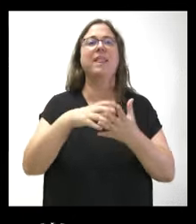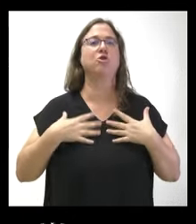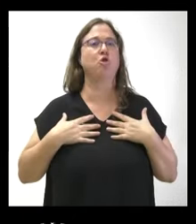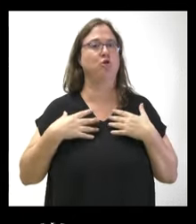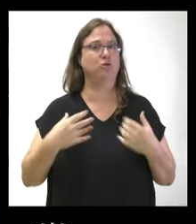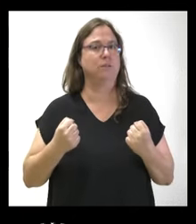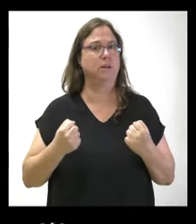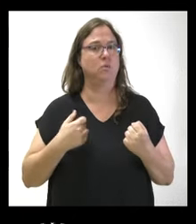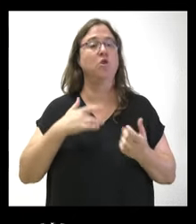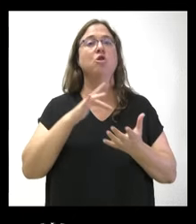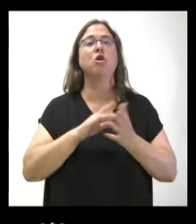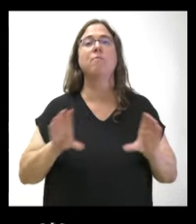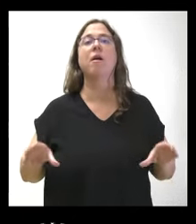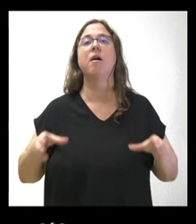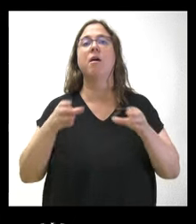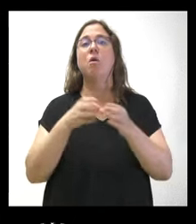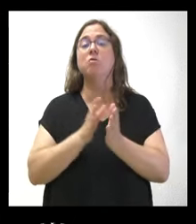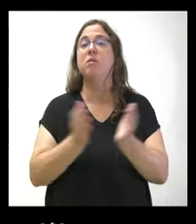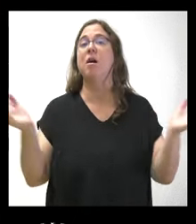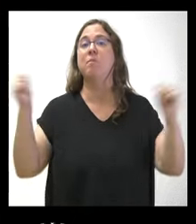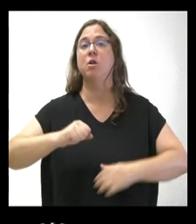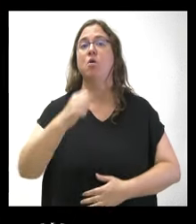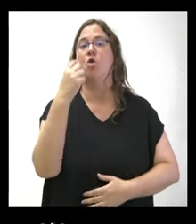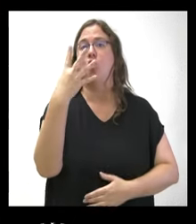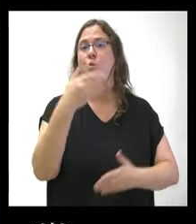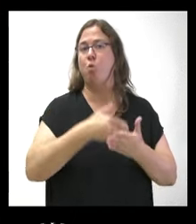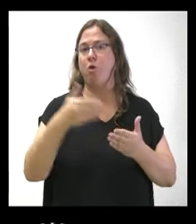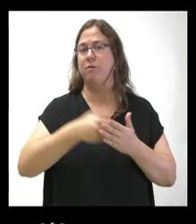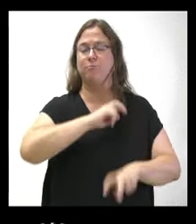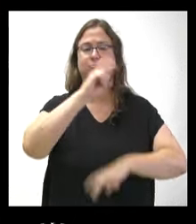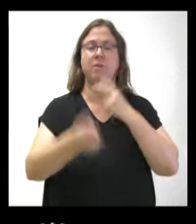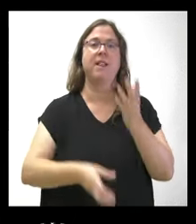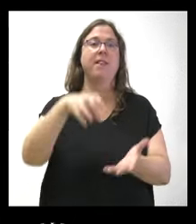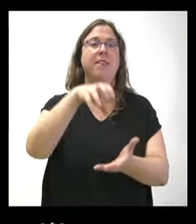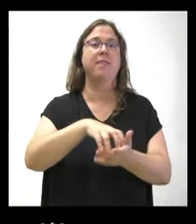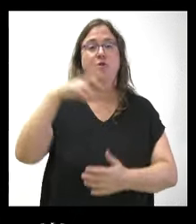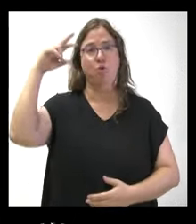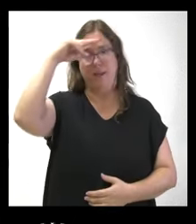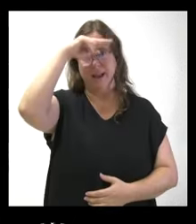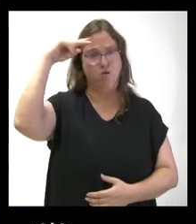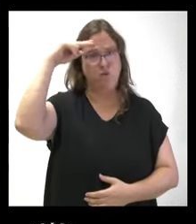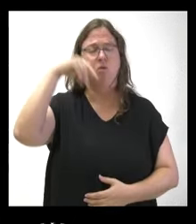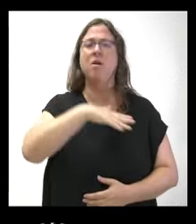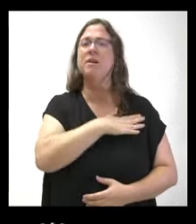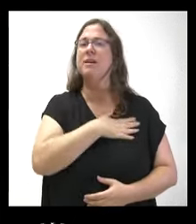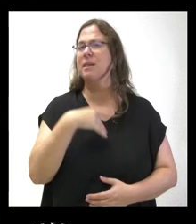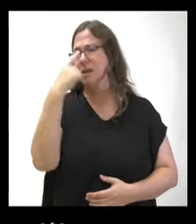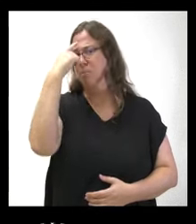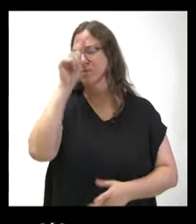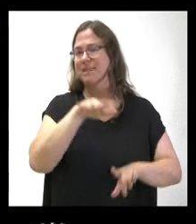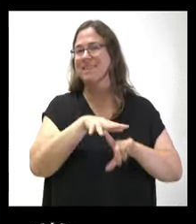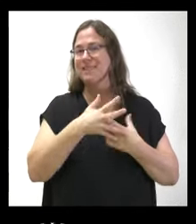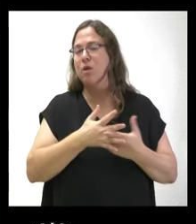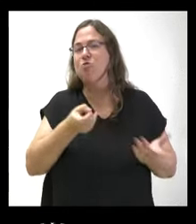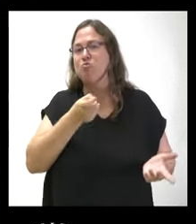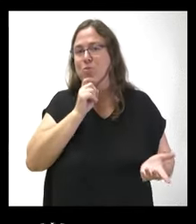Se ha hablado de que la Junta ha aprobado hoy cuatro millones para reformar un centro de salud en Medina de Río Seco. Quería saber cuál es la situación, si la